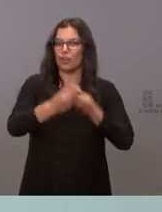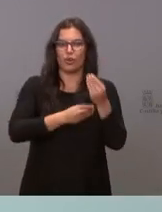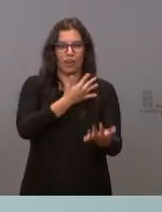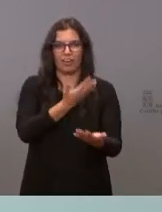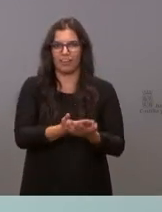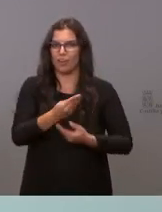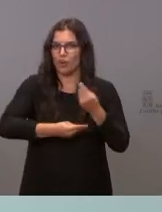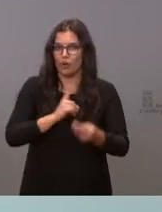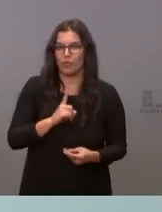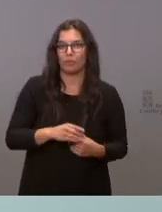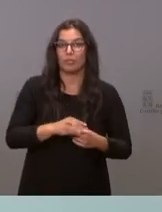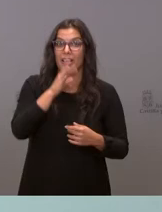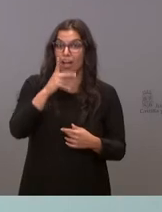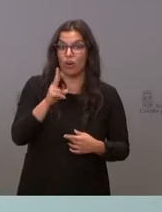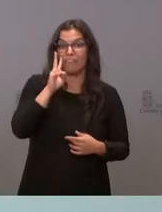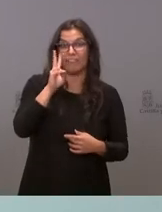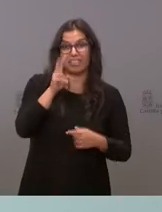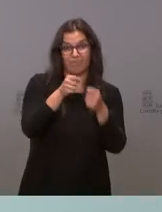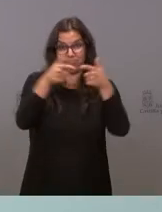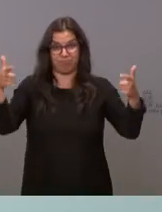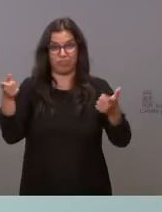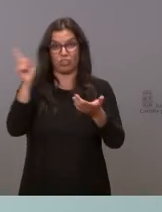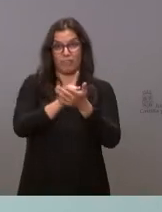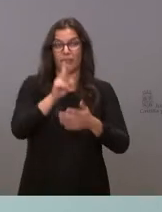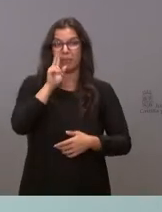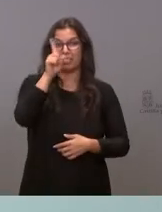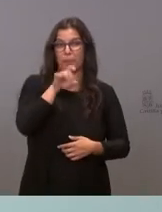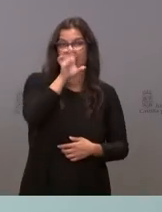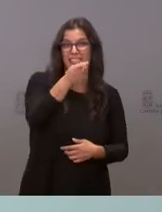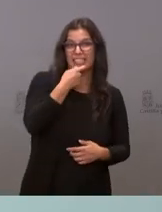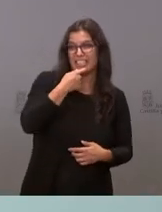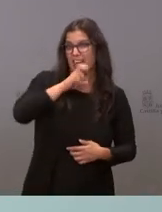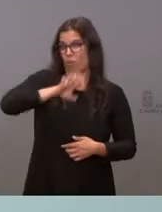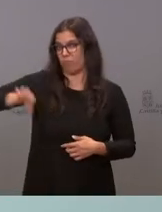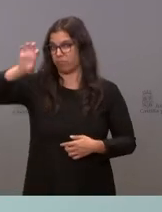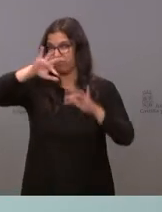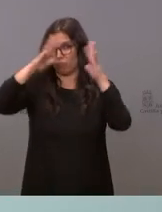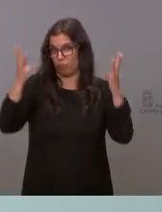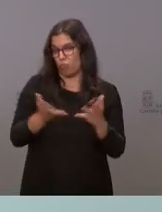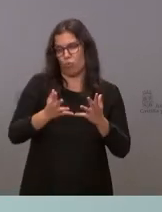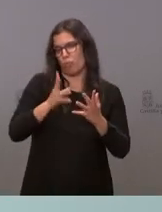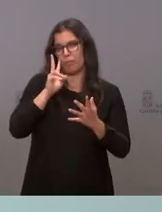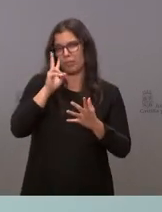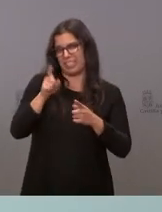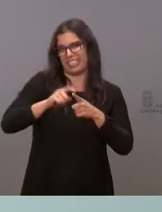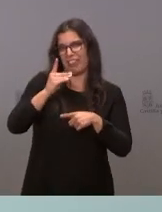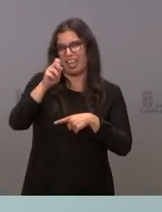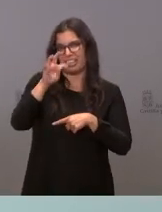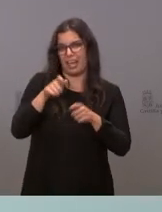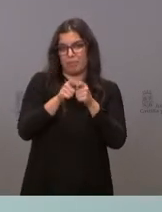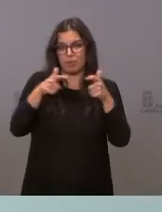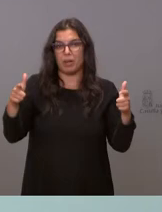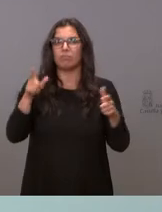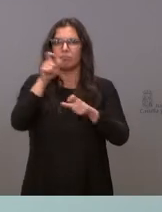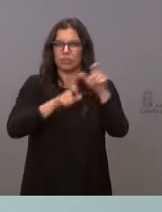decirles que en esta ola estamos viendo aquí, en Inglaterra y en todo el mundo, y a medida que avanza la variante delta, casos de